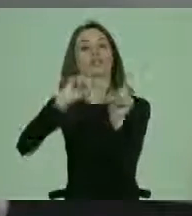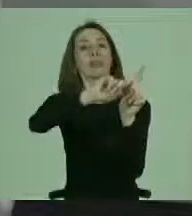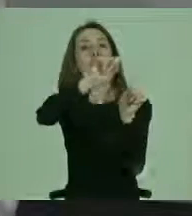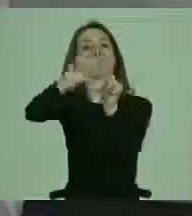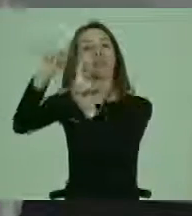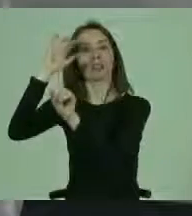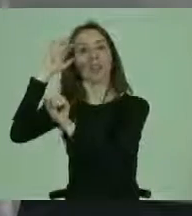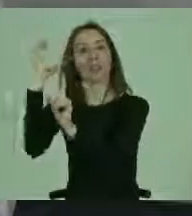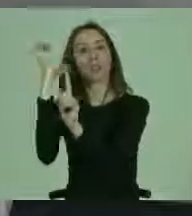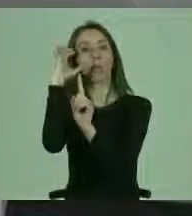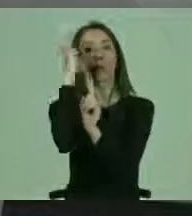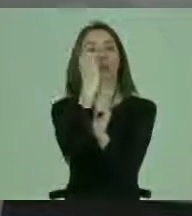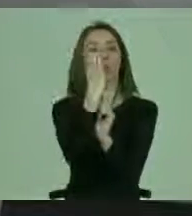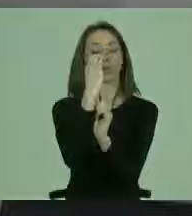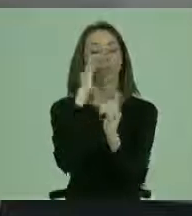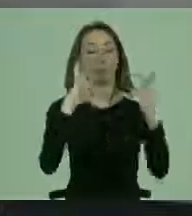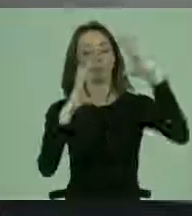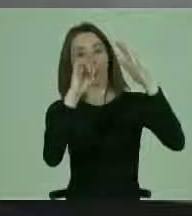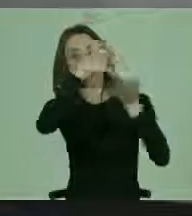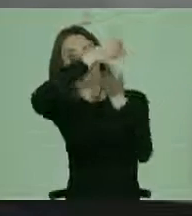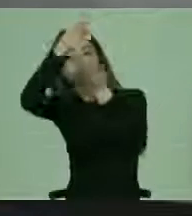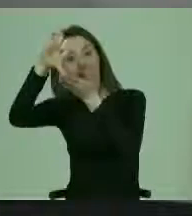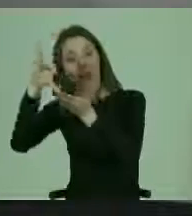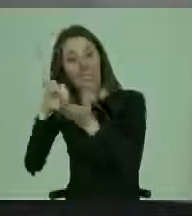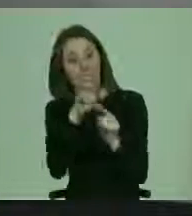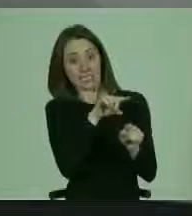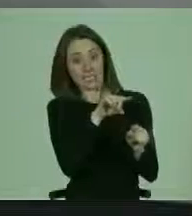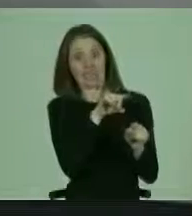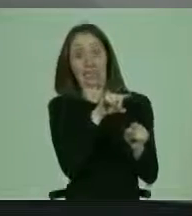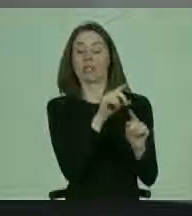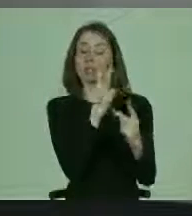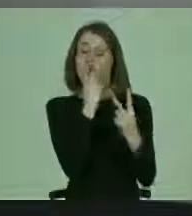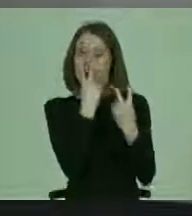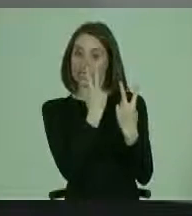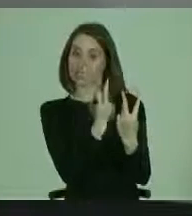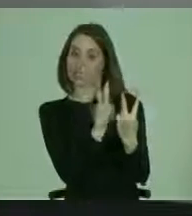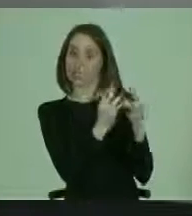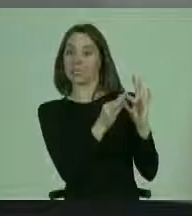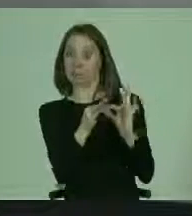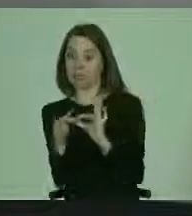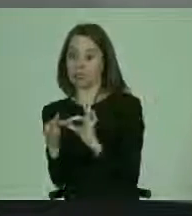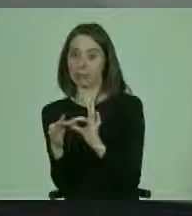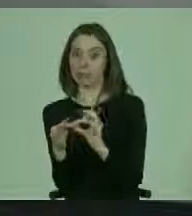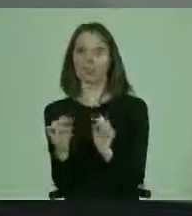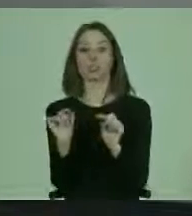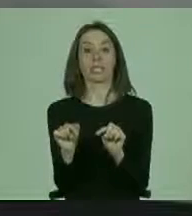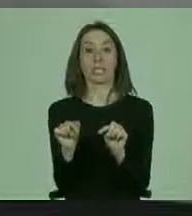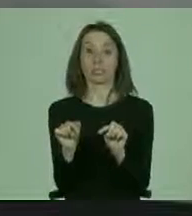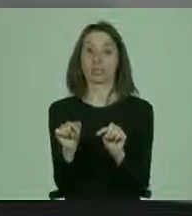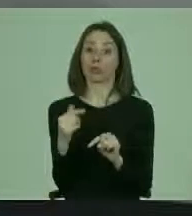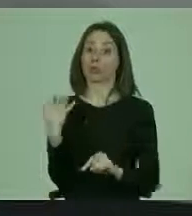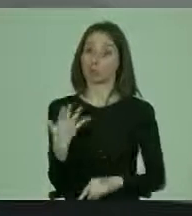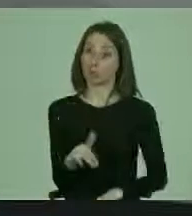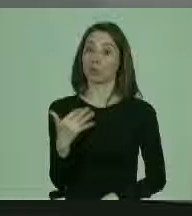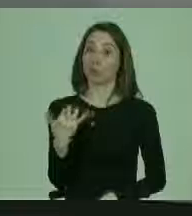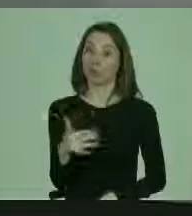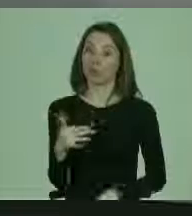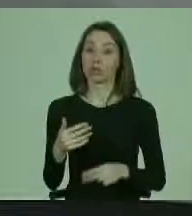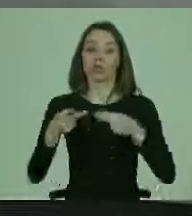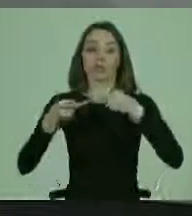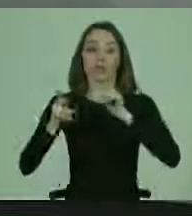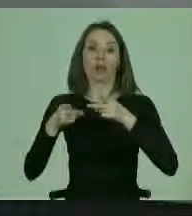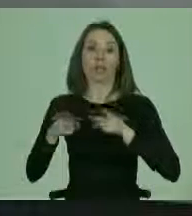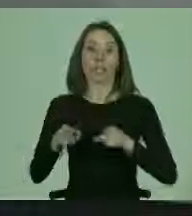desarrollarse en distintas partes del orbe tienen que ver con esta esfera tan significativa de los